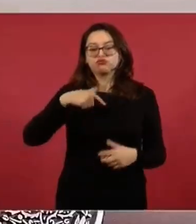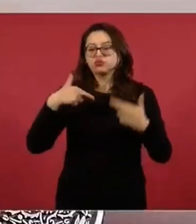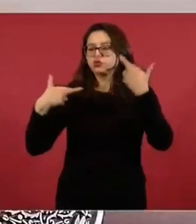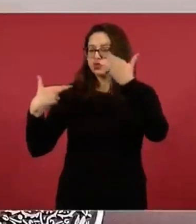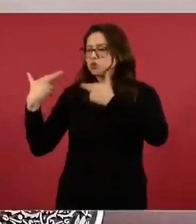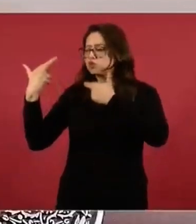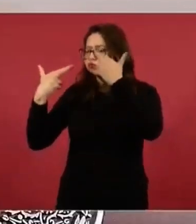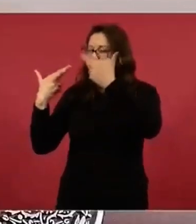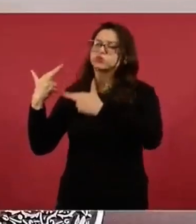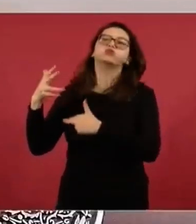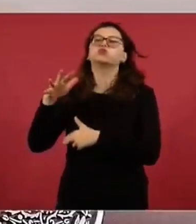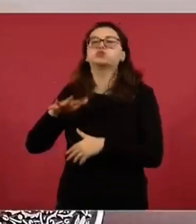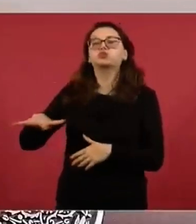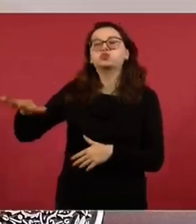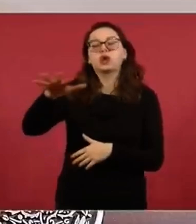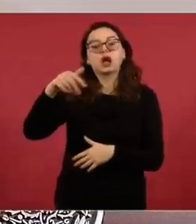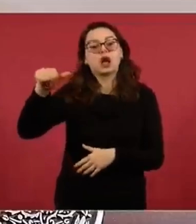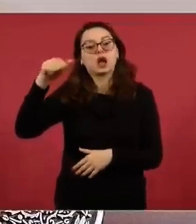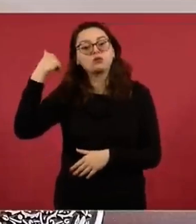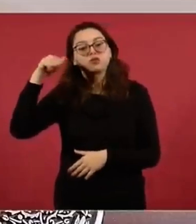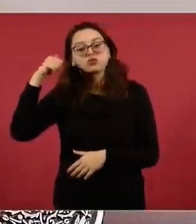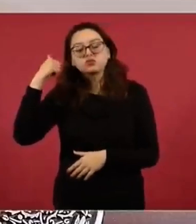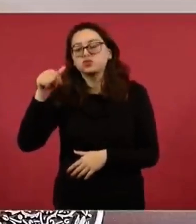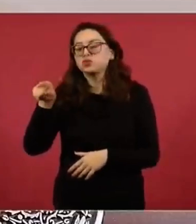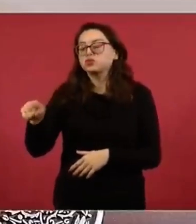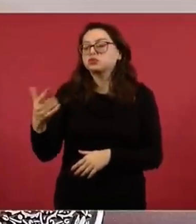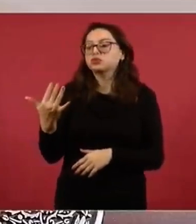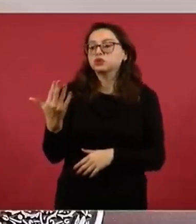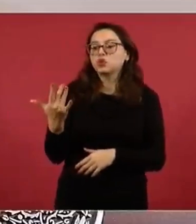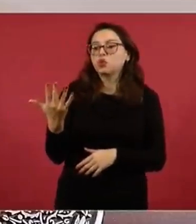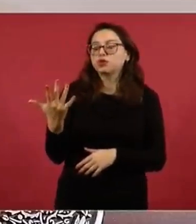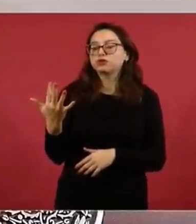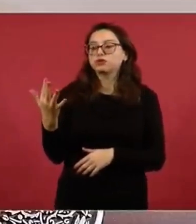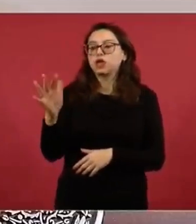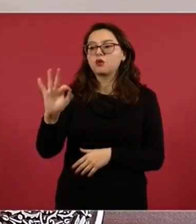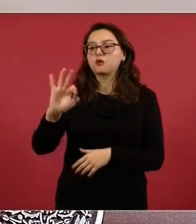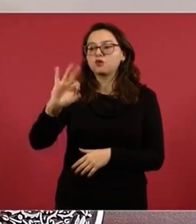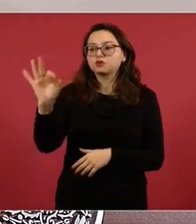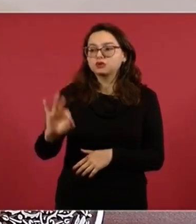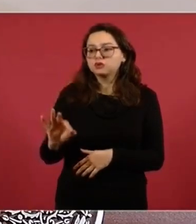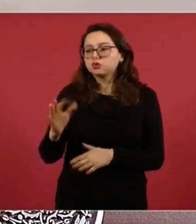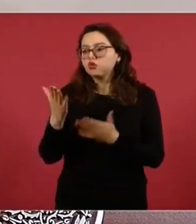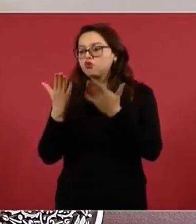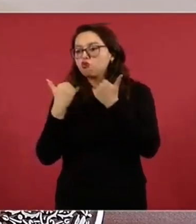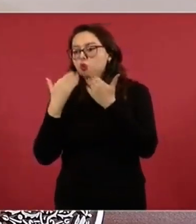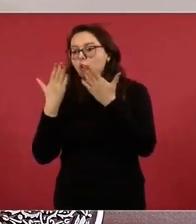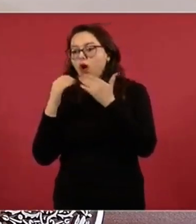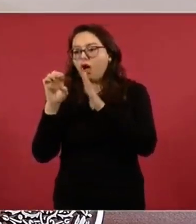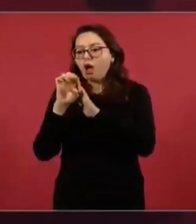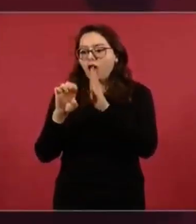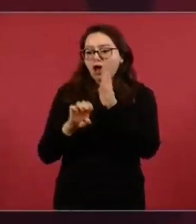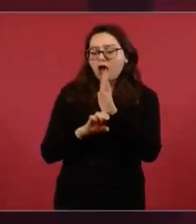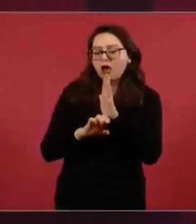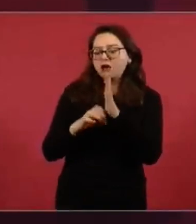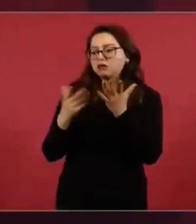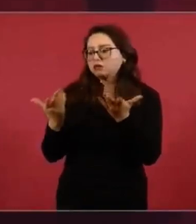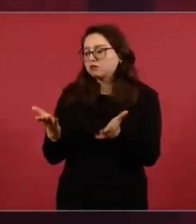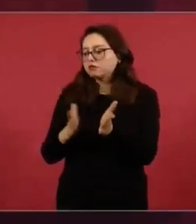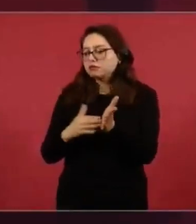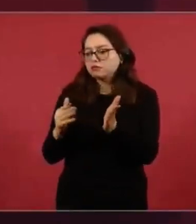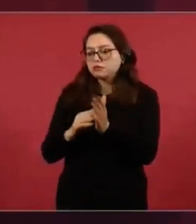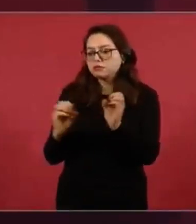habitantes de Acapulco no tienen sus escrituras y por eso se les va a entregar